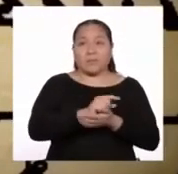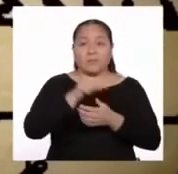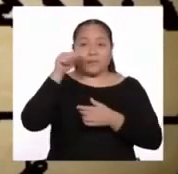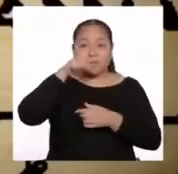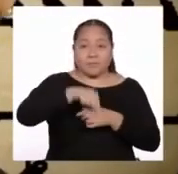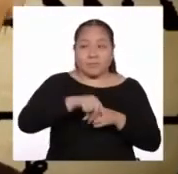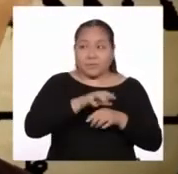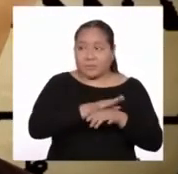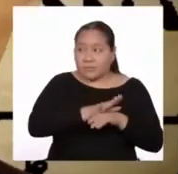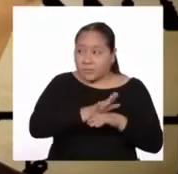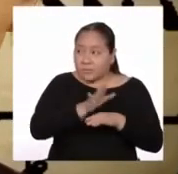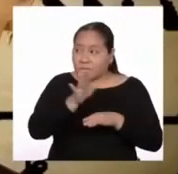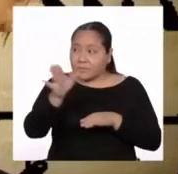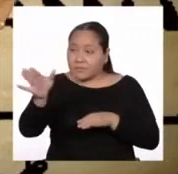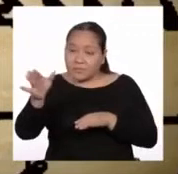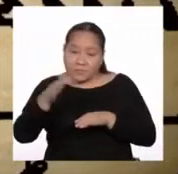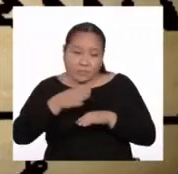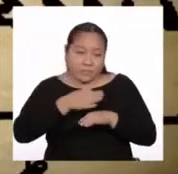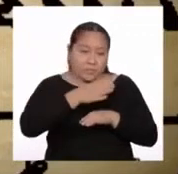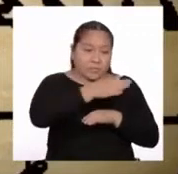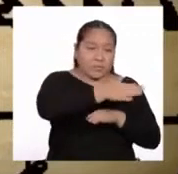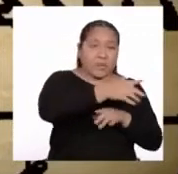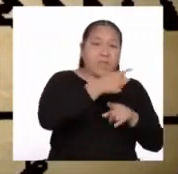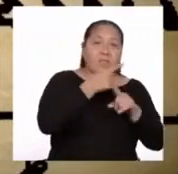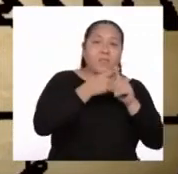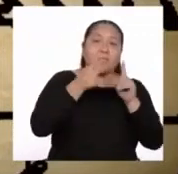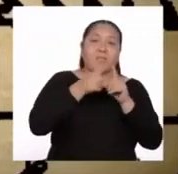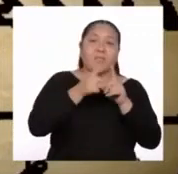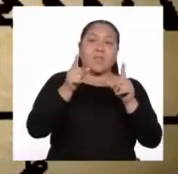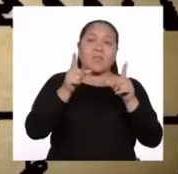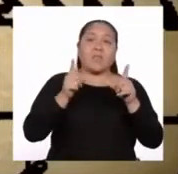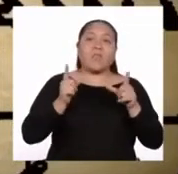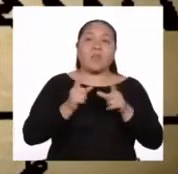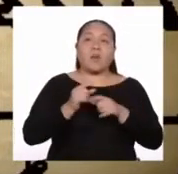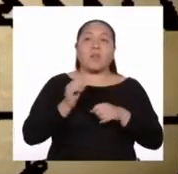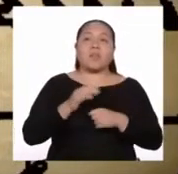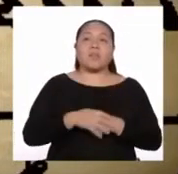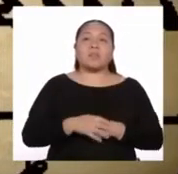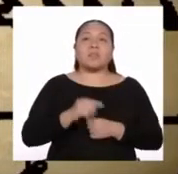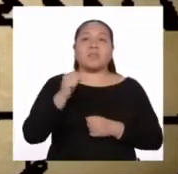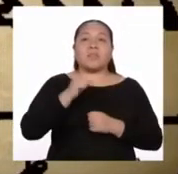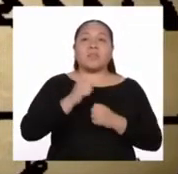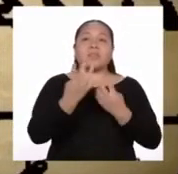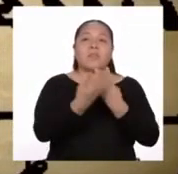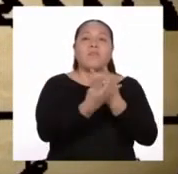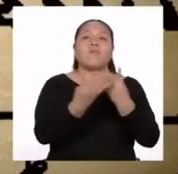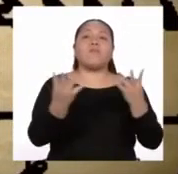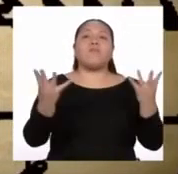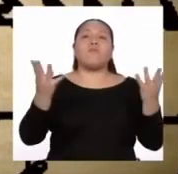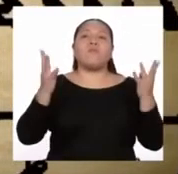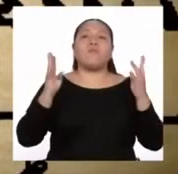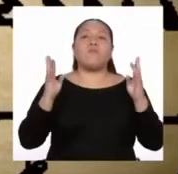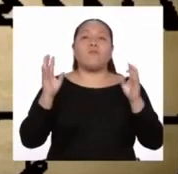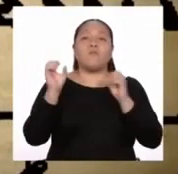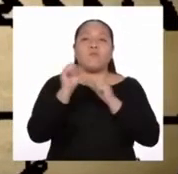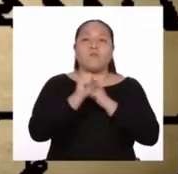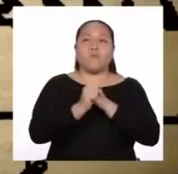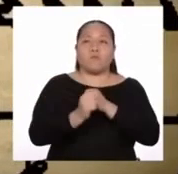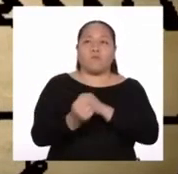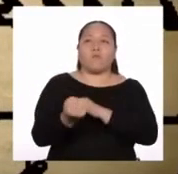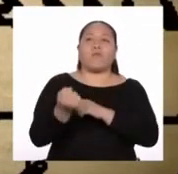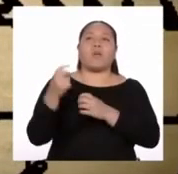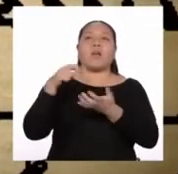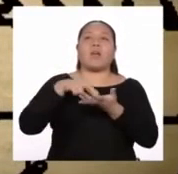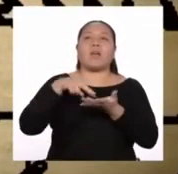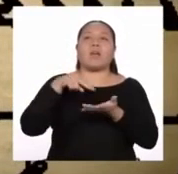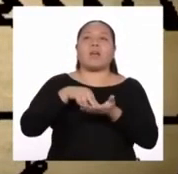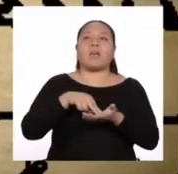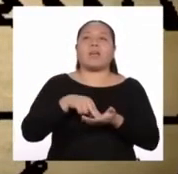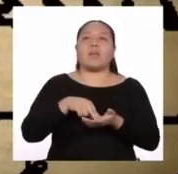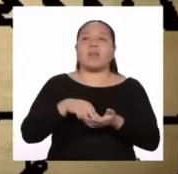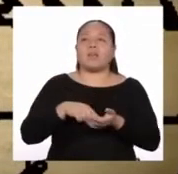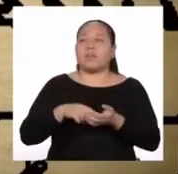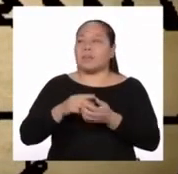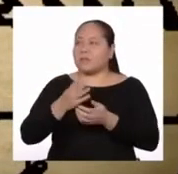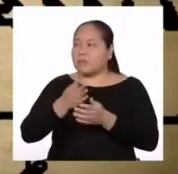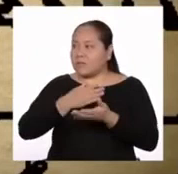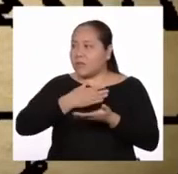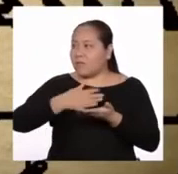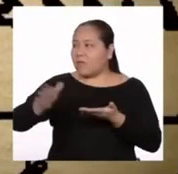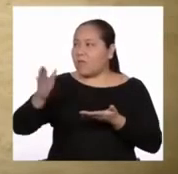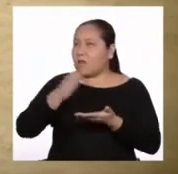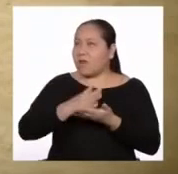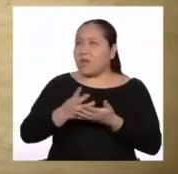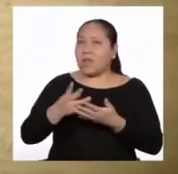Castilla y otras ciudades de España. Y además de esto, es fortaleza de este reino de donde los ingleses se fueron vencidos